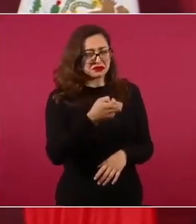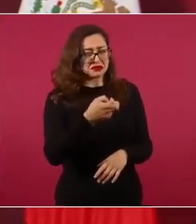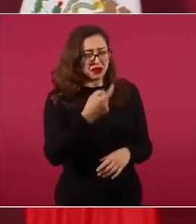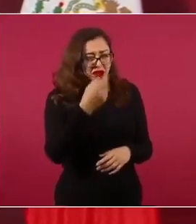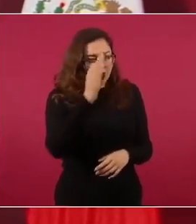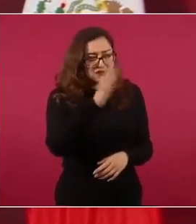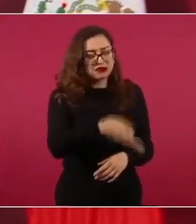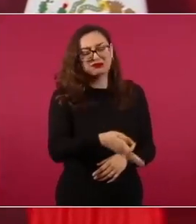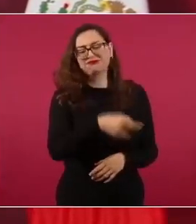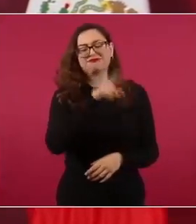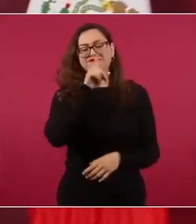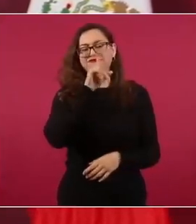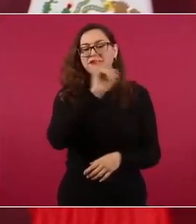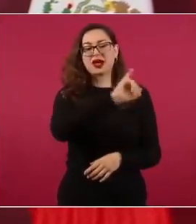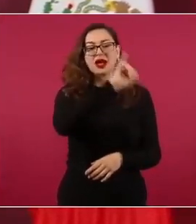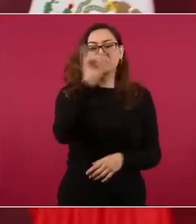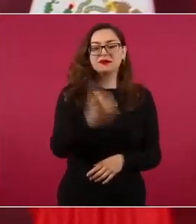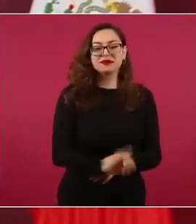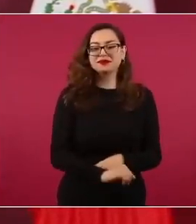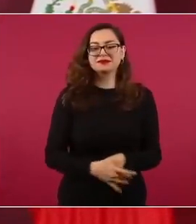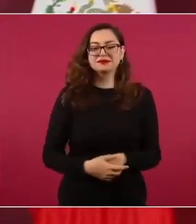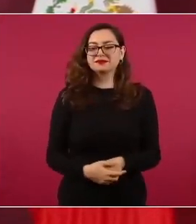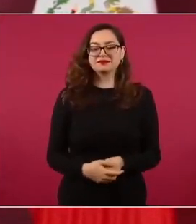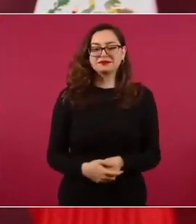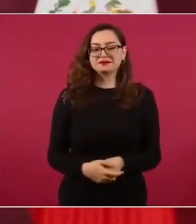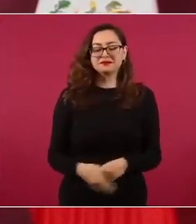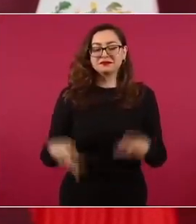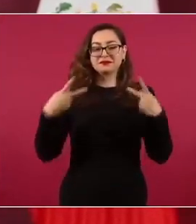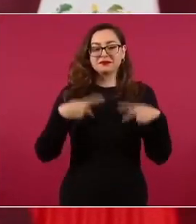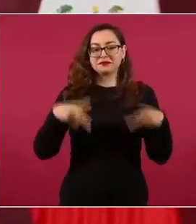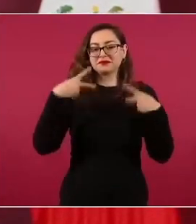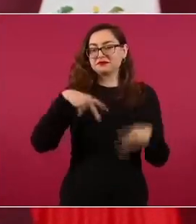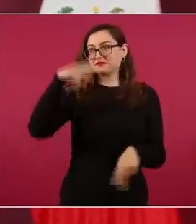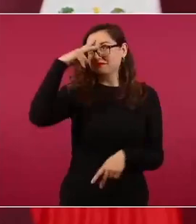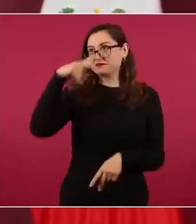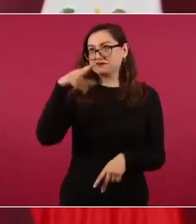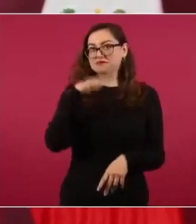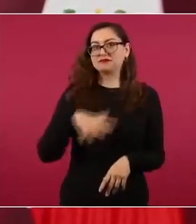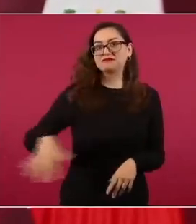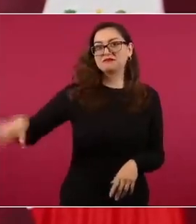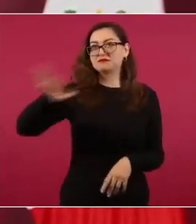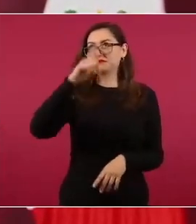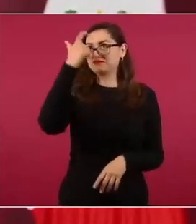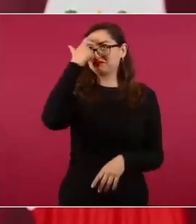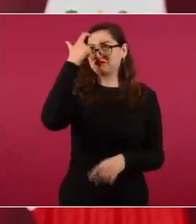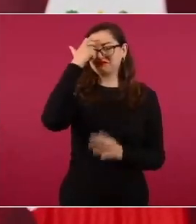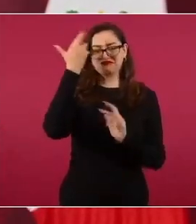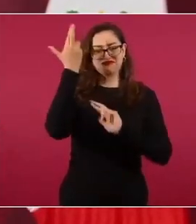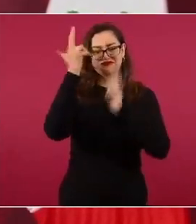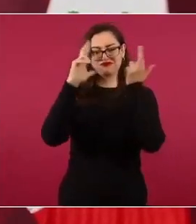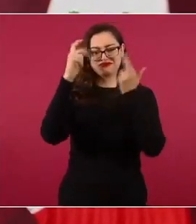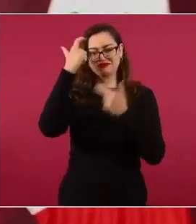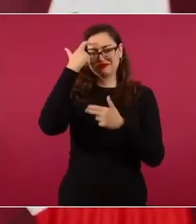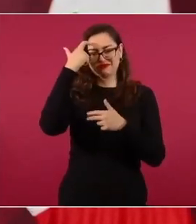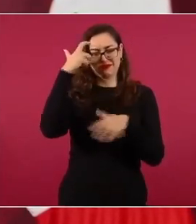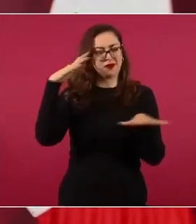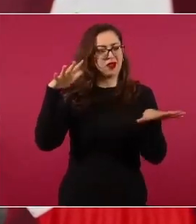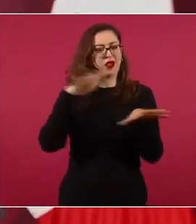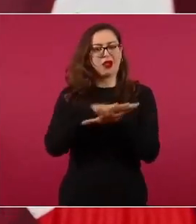Ya este pueblo cambió, hay una revolución de las conciencias, un cambio de mentalidad.